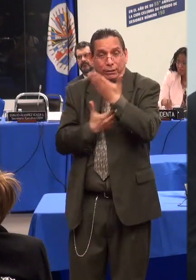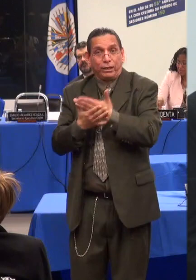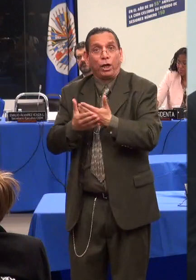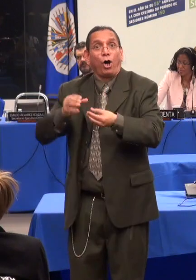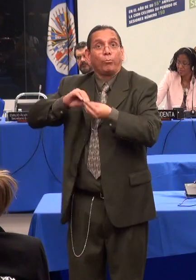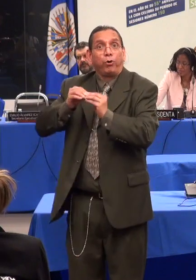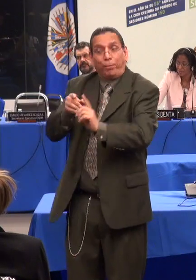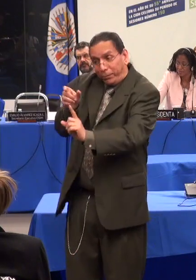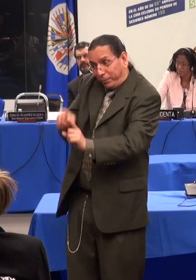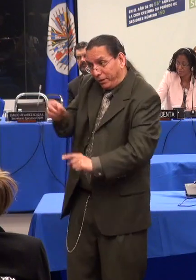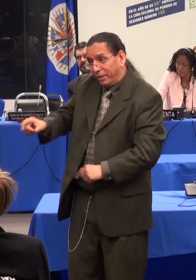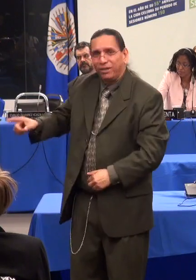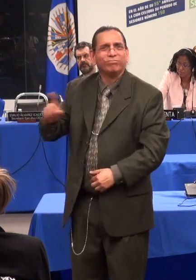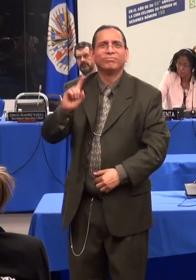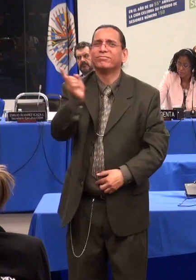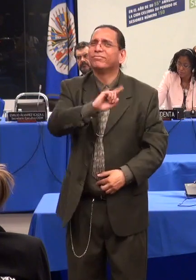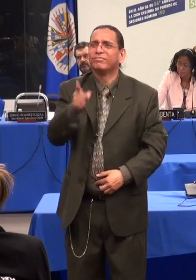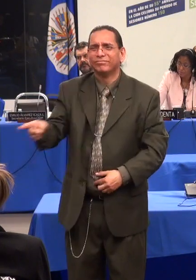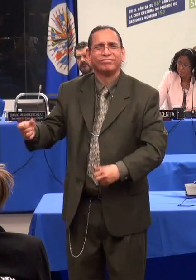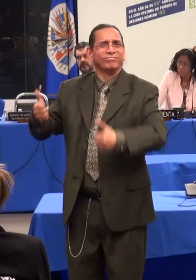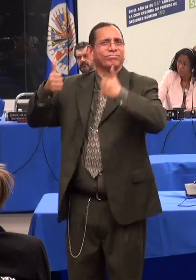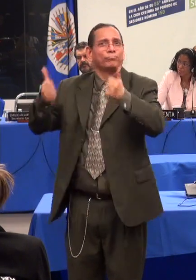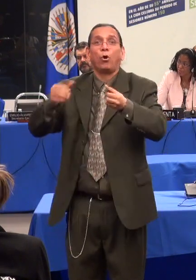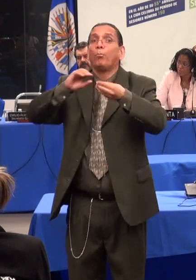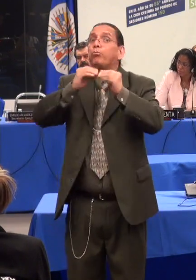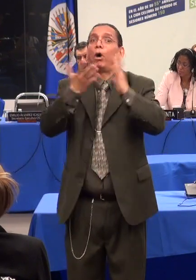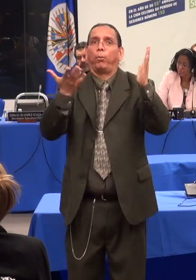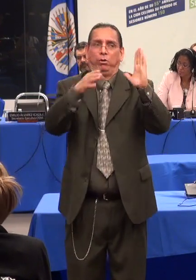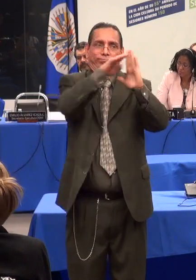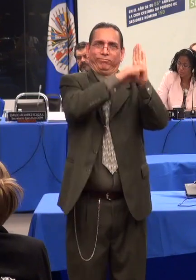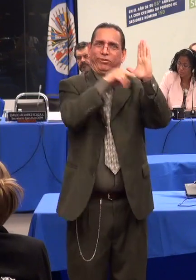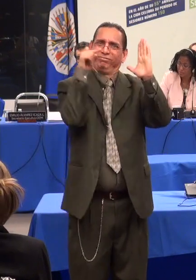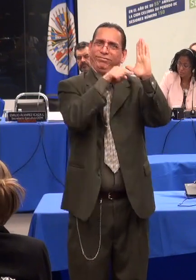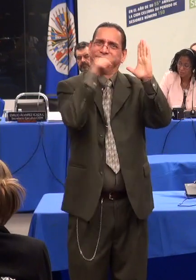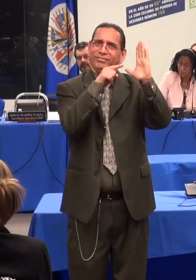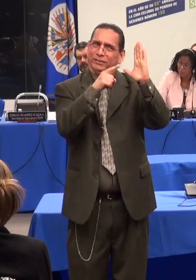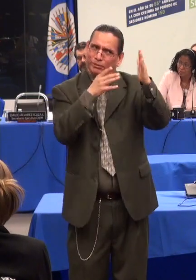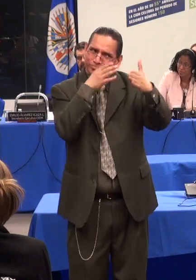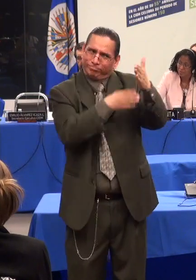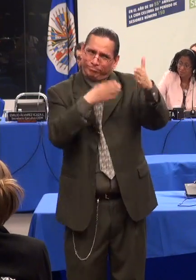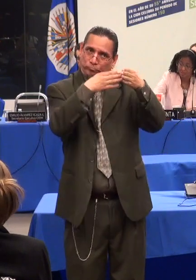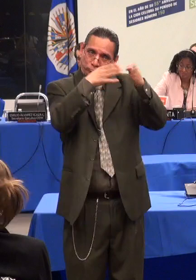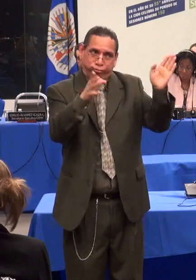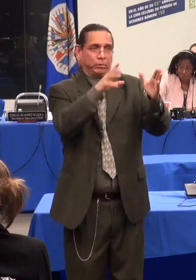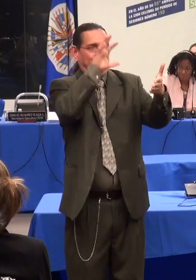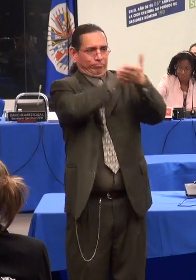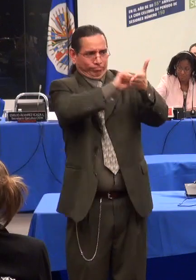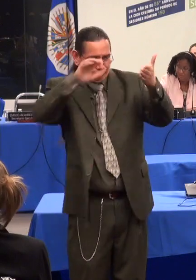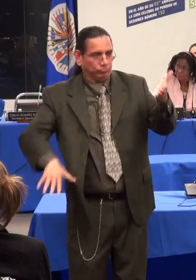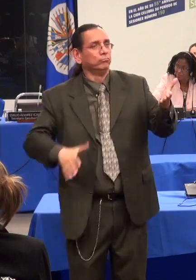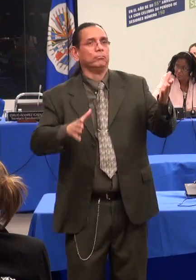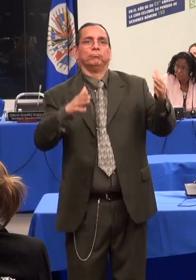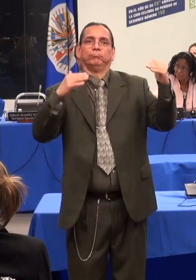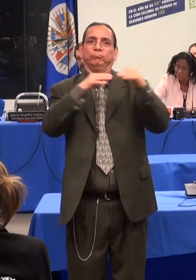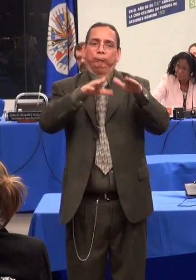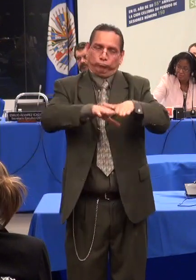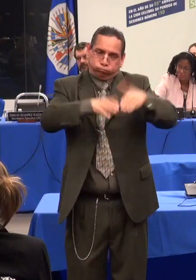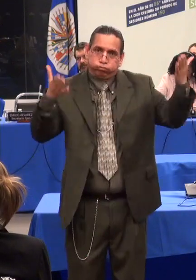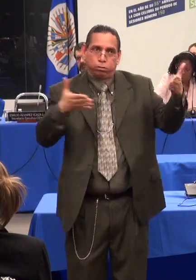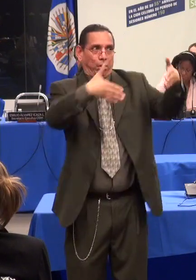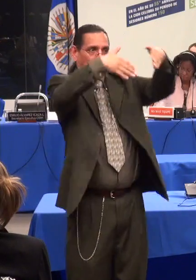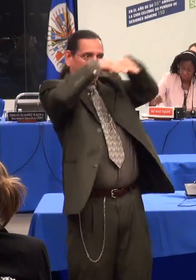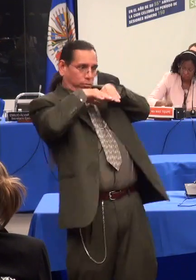Con base en toda la información que hemos colectado en alianza con diferentes organizaciones, hemos presentado a ustedes,